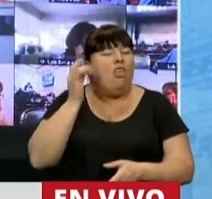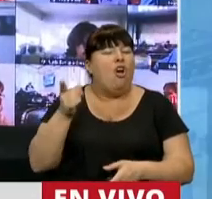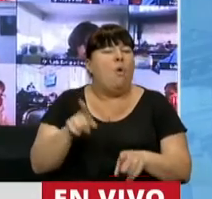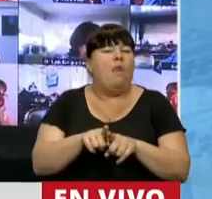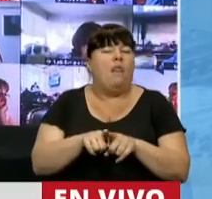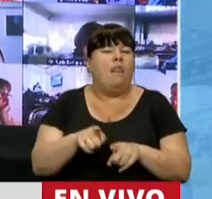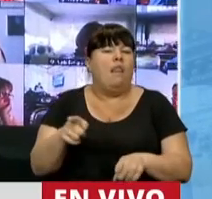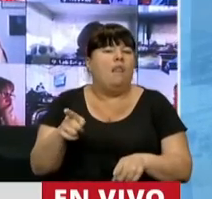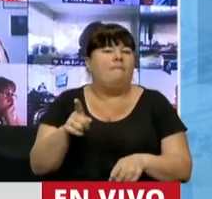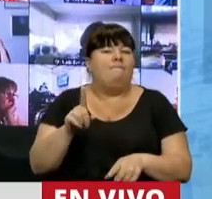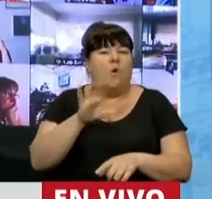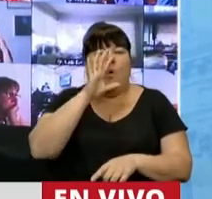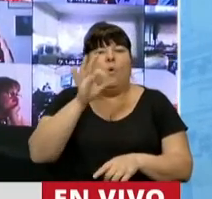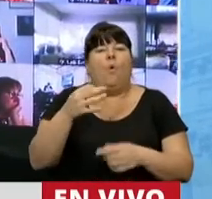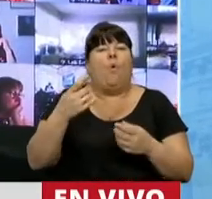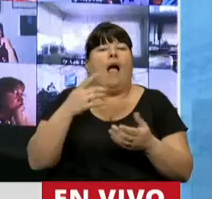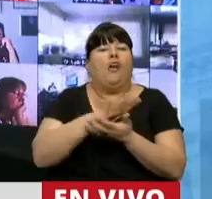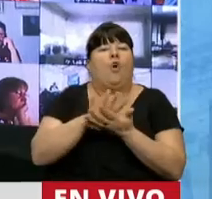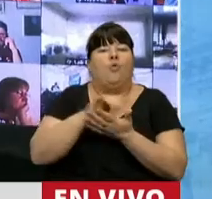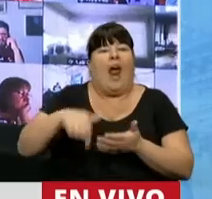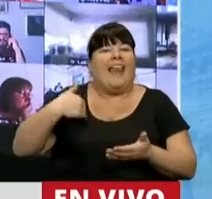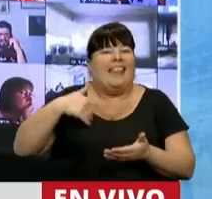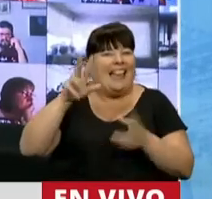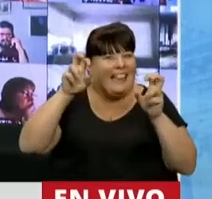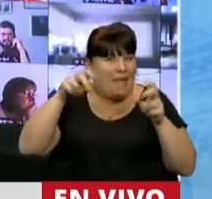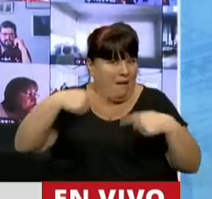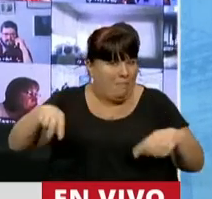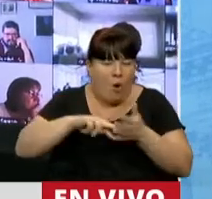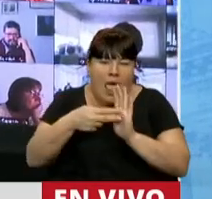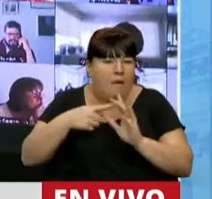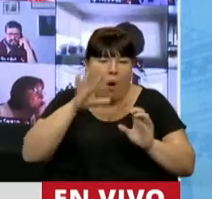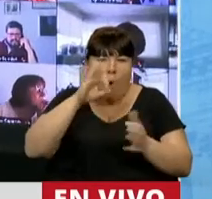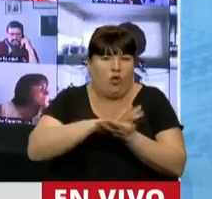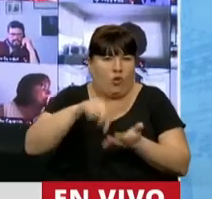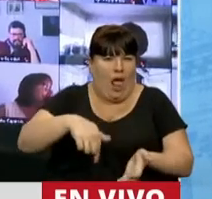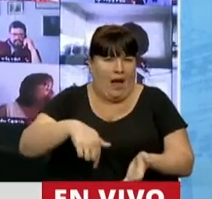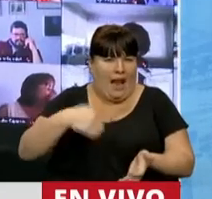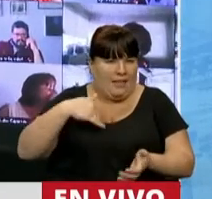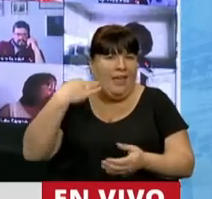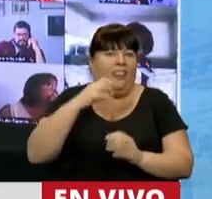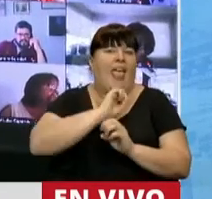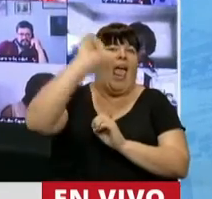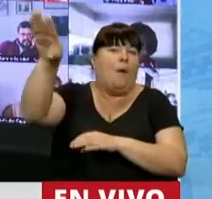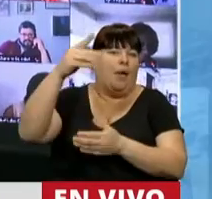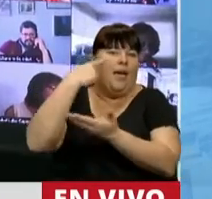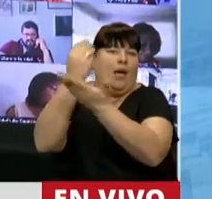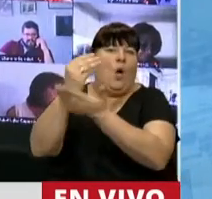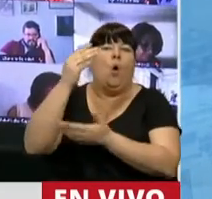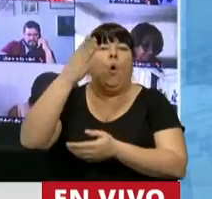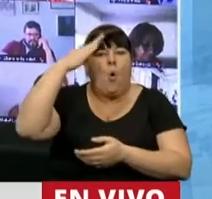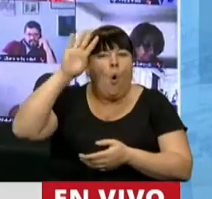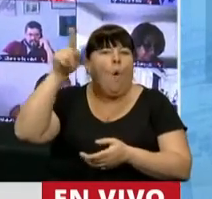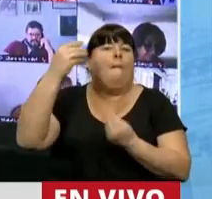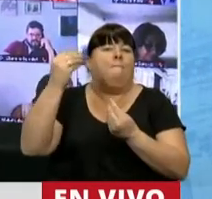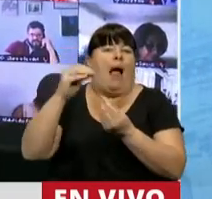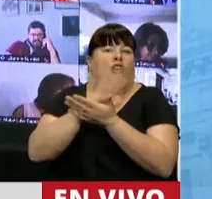pudo enfrentar sus demonios en la Argentina, Maradona se tuvo que ir a exiliar a Cuba para enfrentar